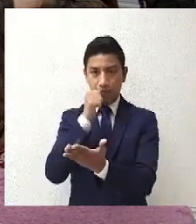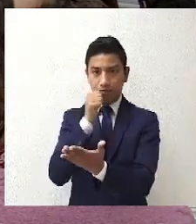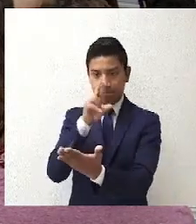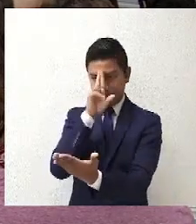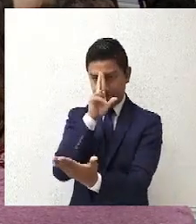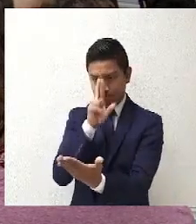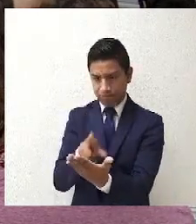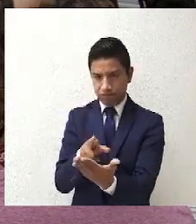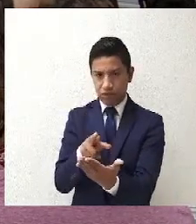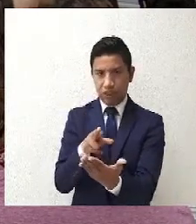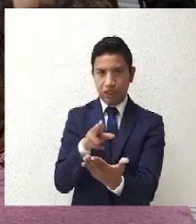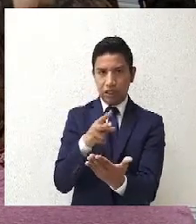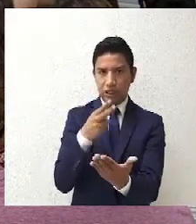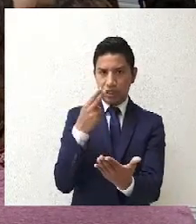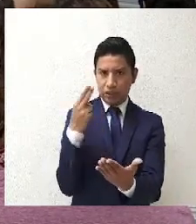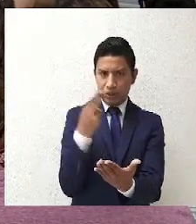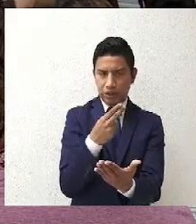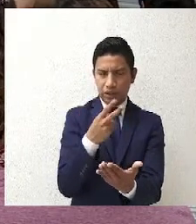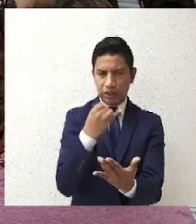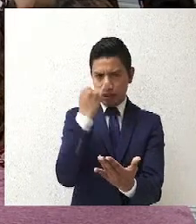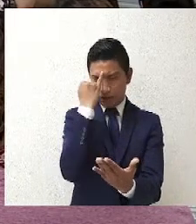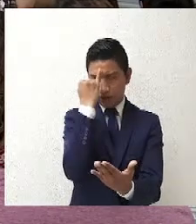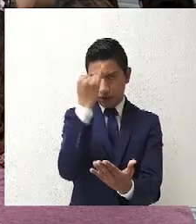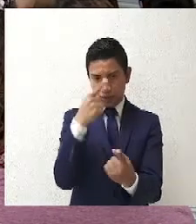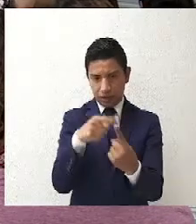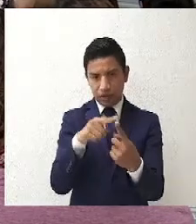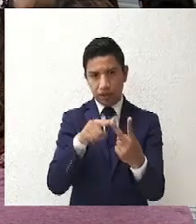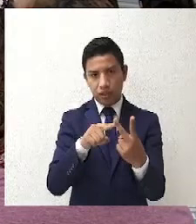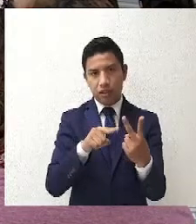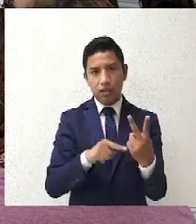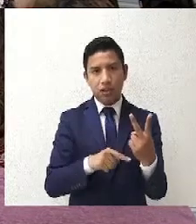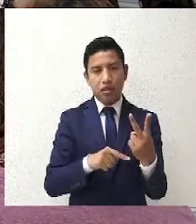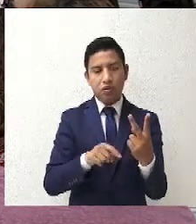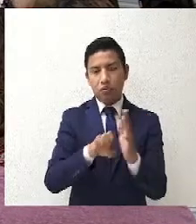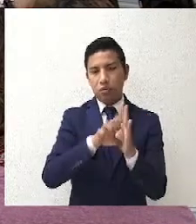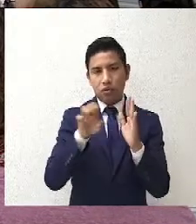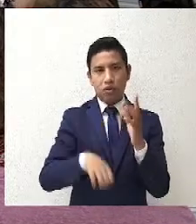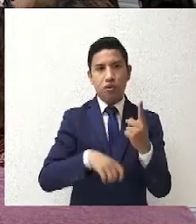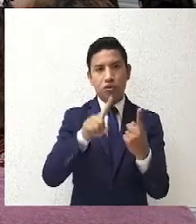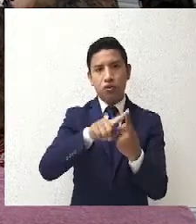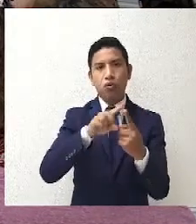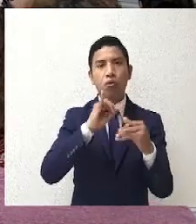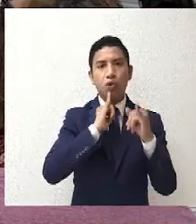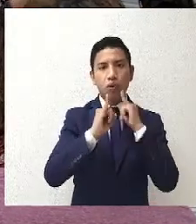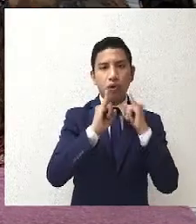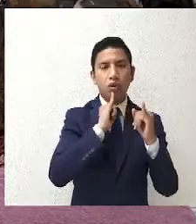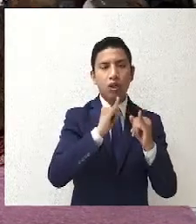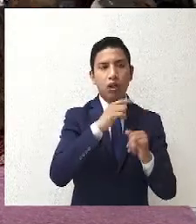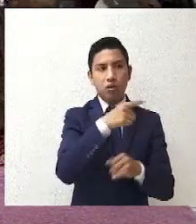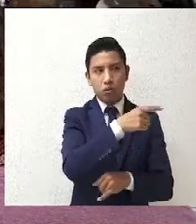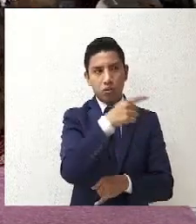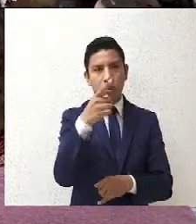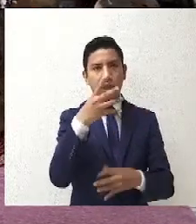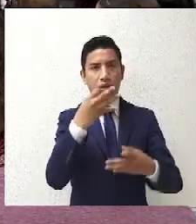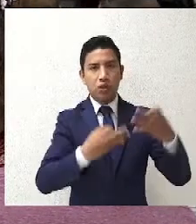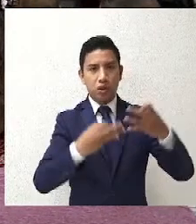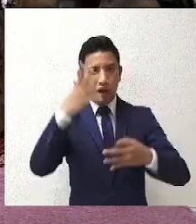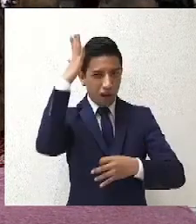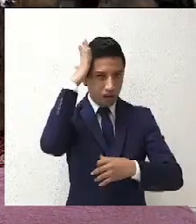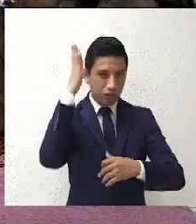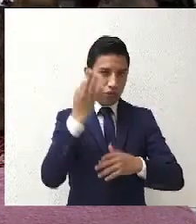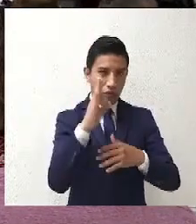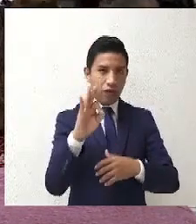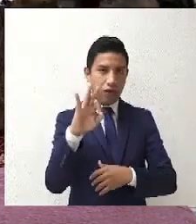muy interesantes, un poco nada más para complementar la idea. Es decir, la interpretación que ustedes hacen tiene una